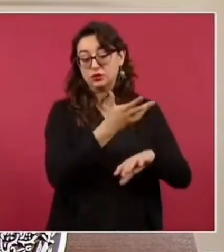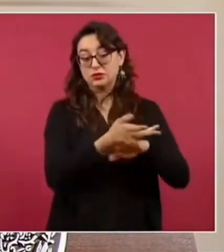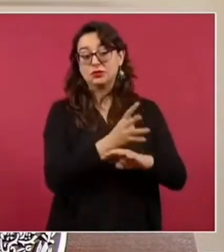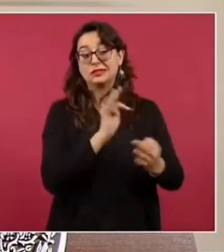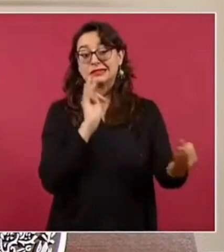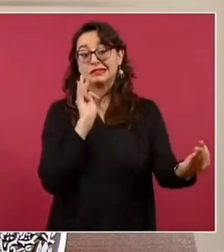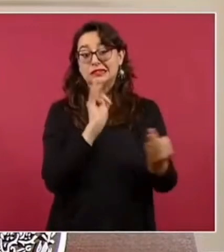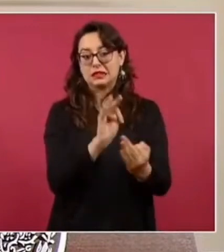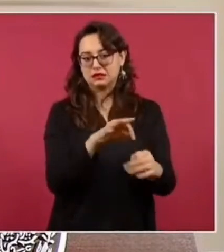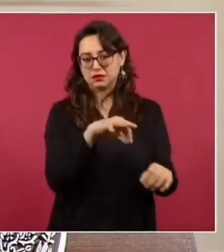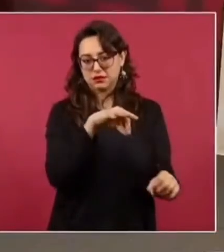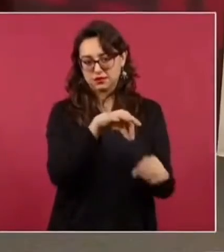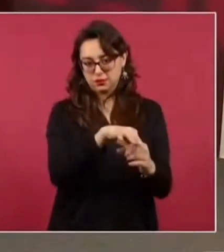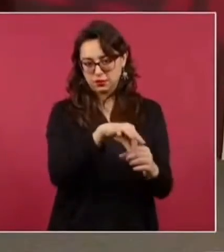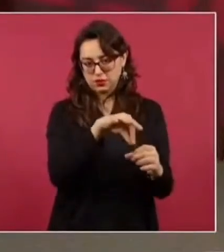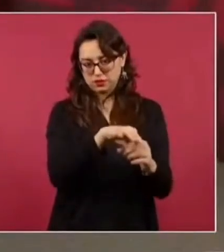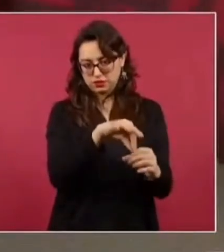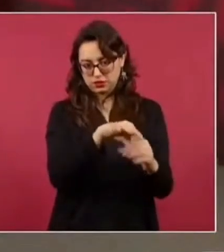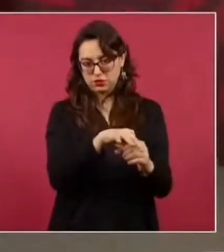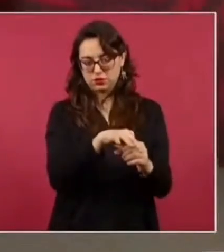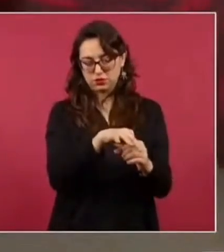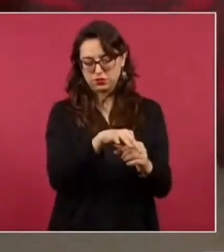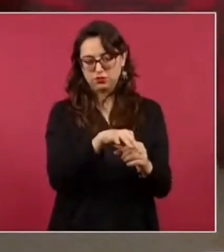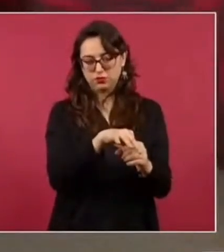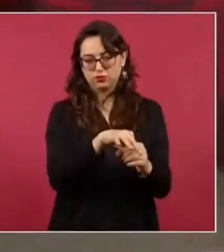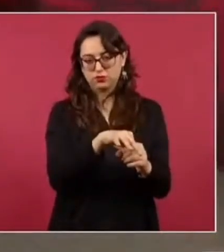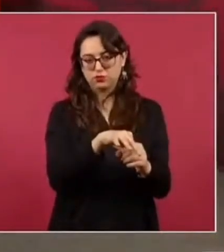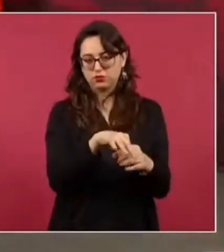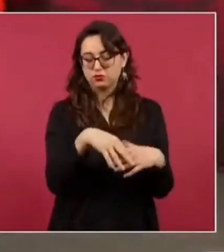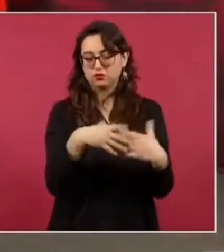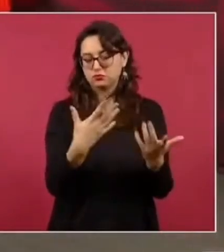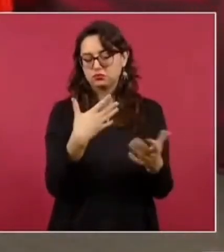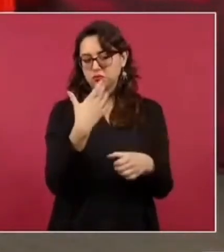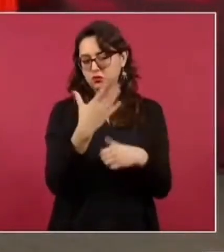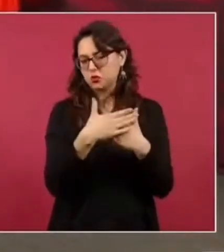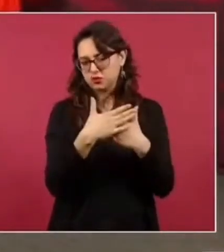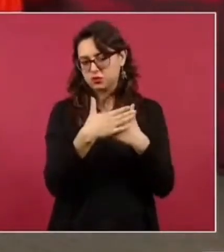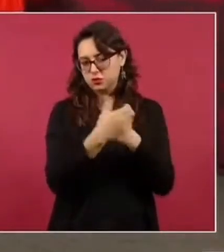elecciones del año próximo.